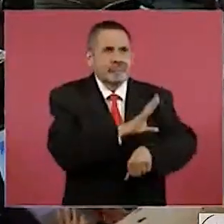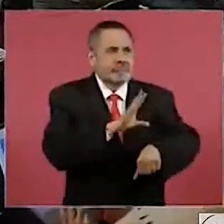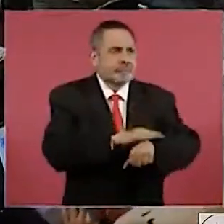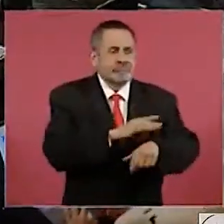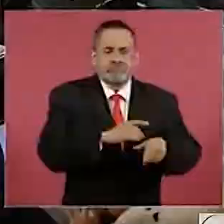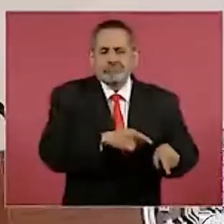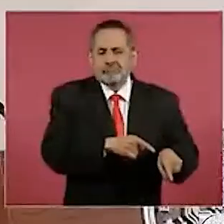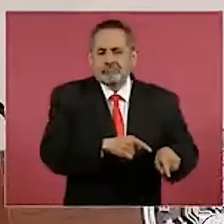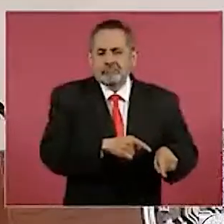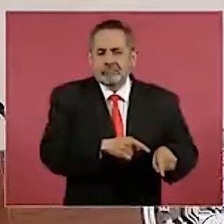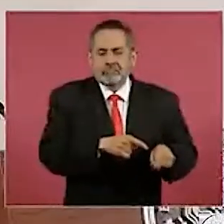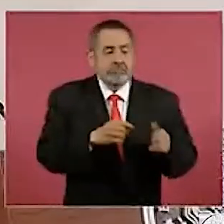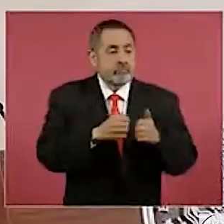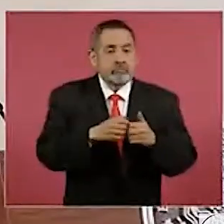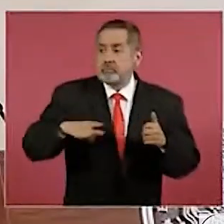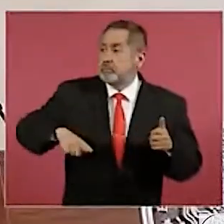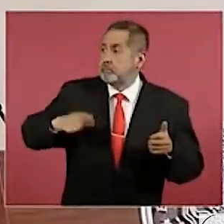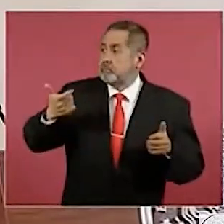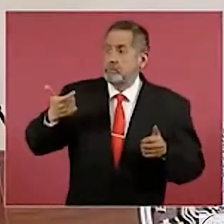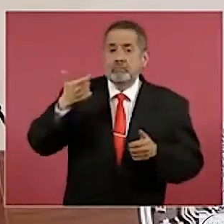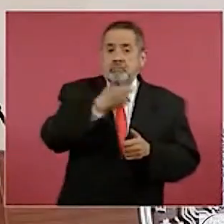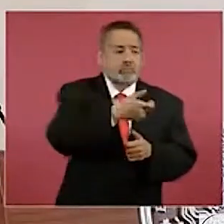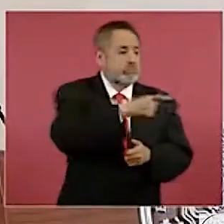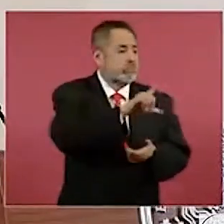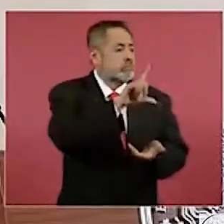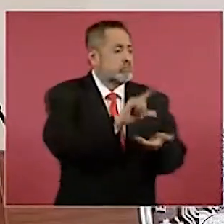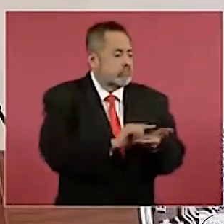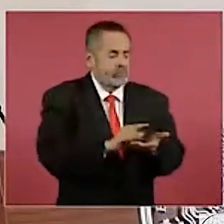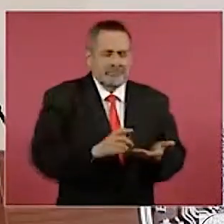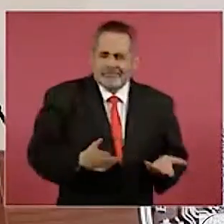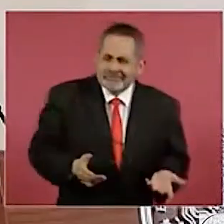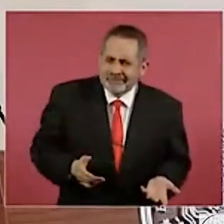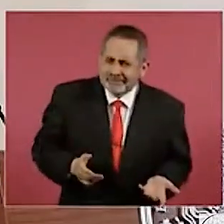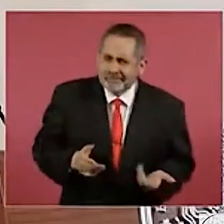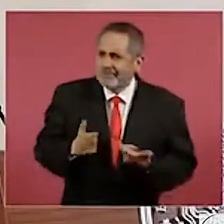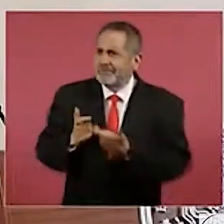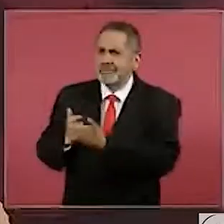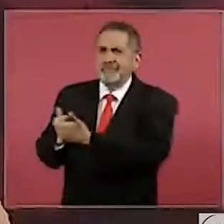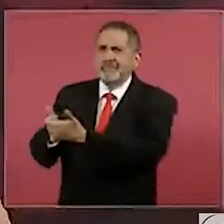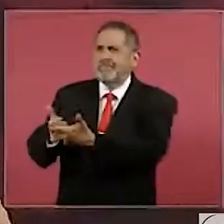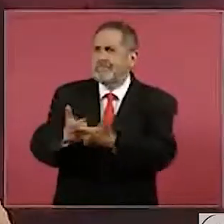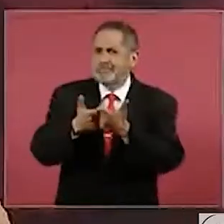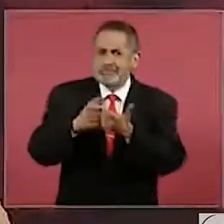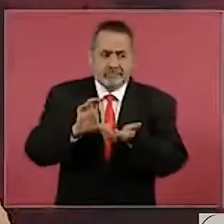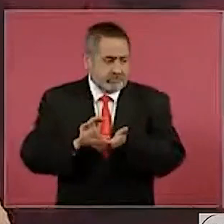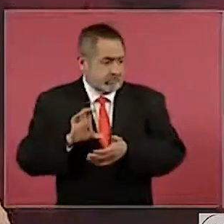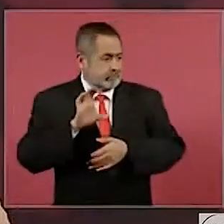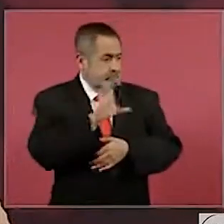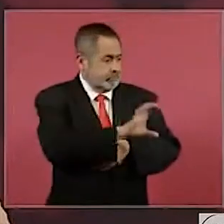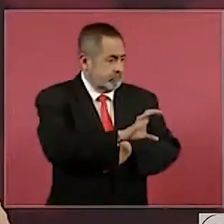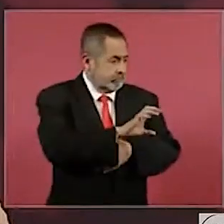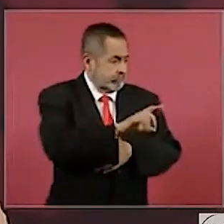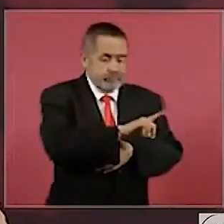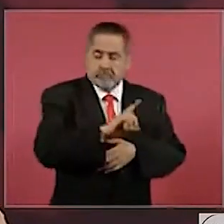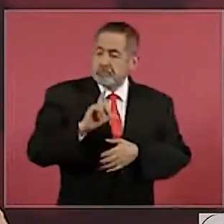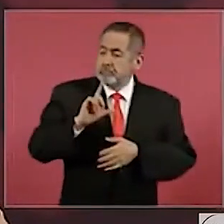con subsidio, que todos los mexicanos, que todos paguemos